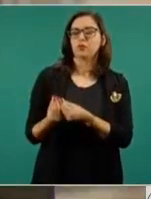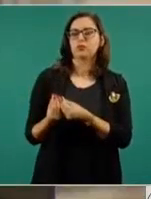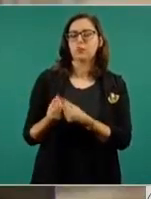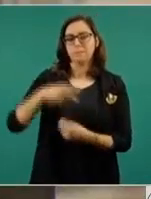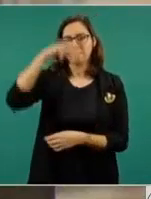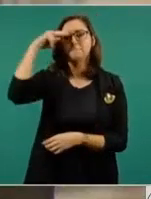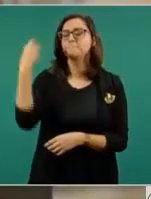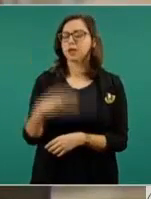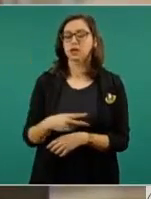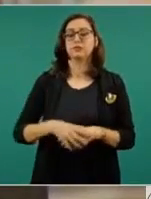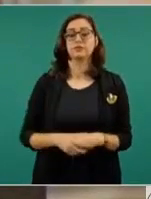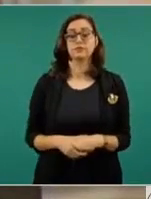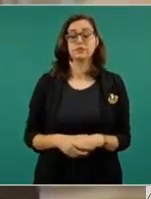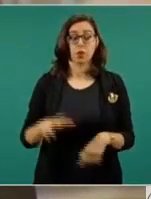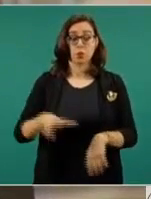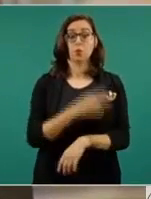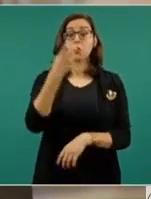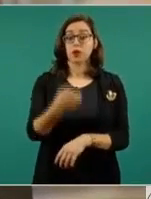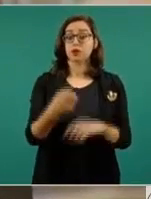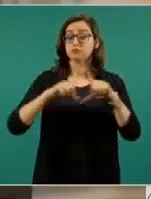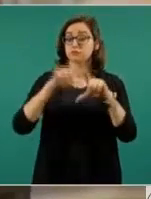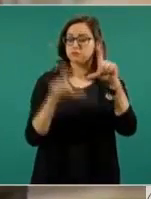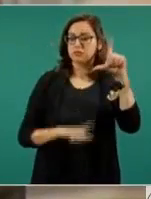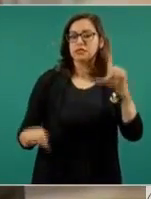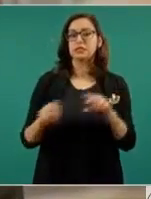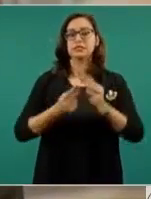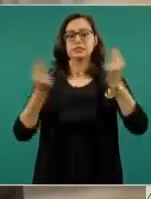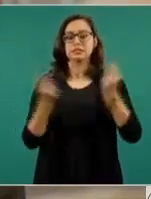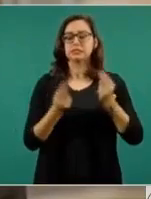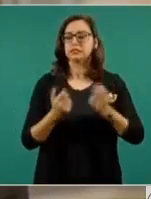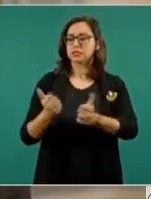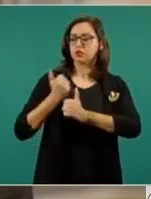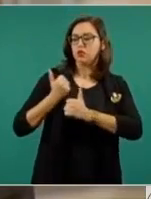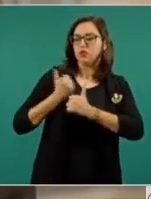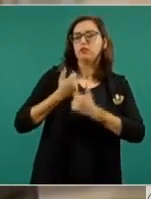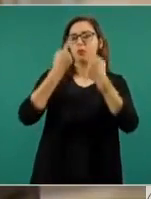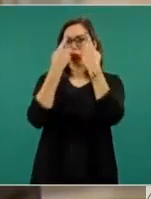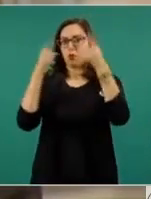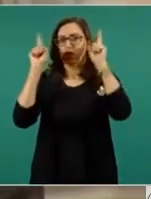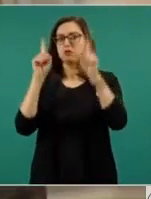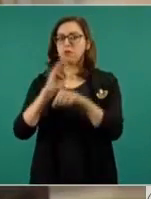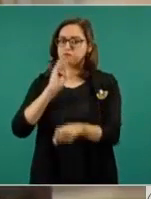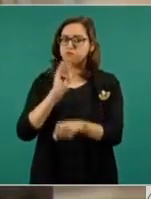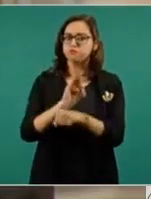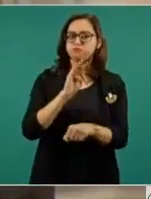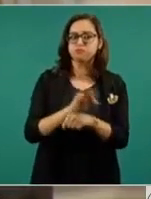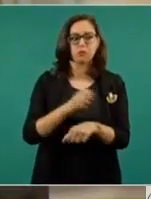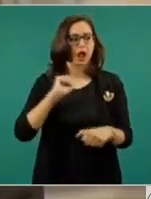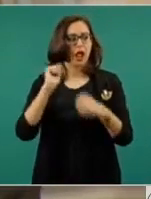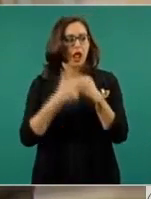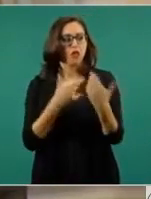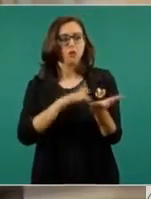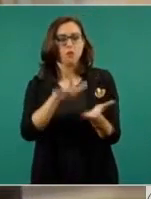cada vez que la patria requiera a sus soldados y marinos para salvaguardarla o contribuir en su